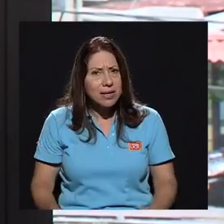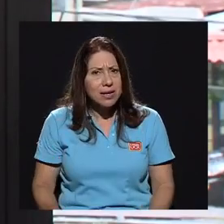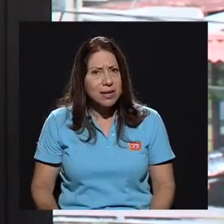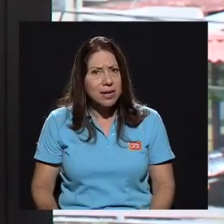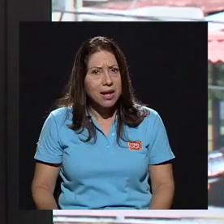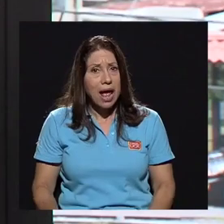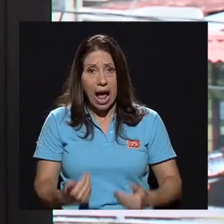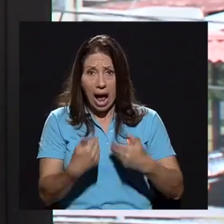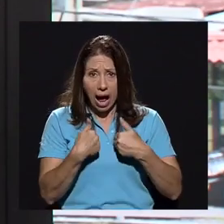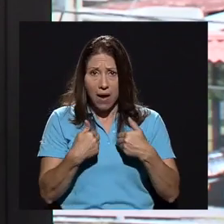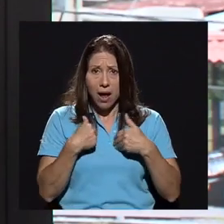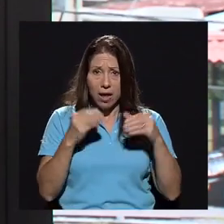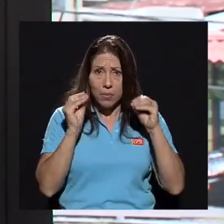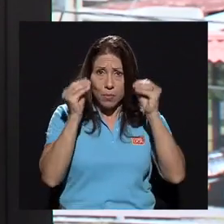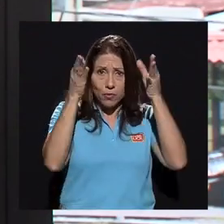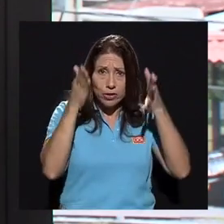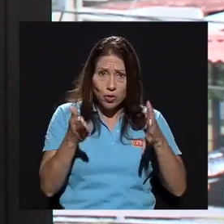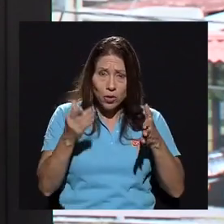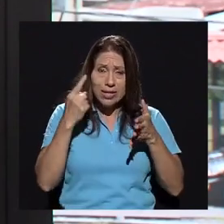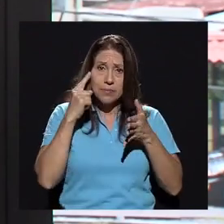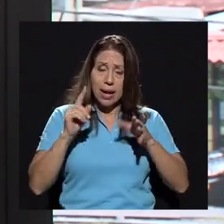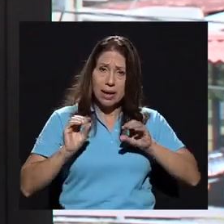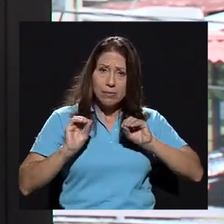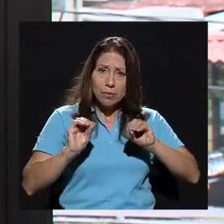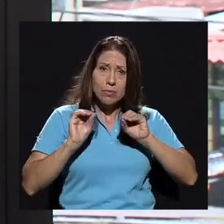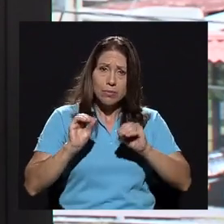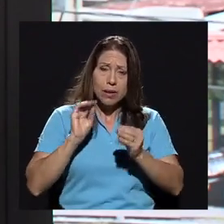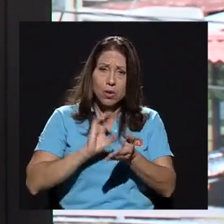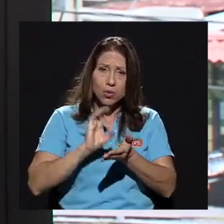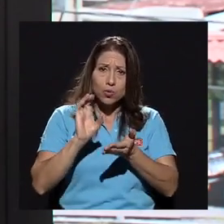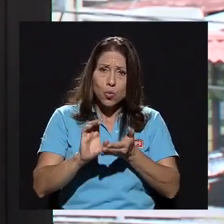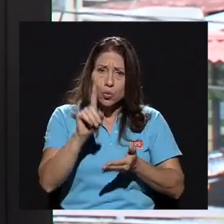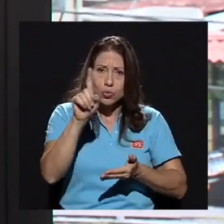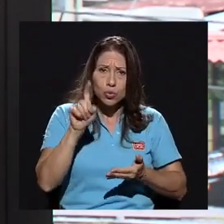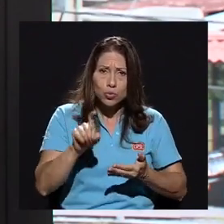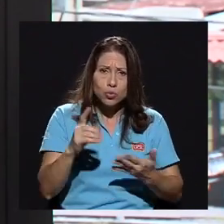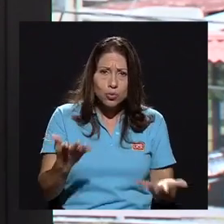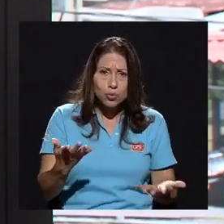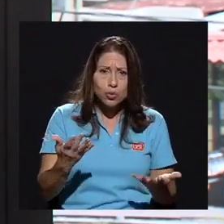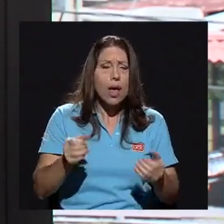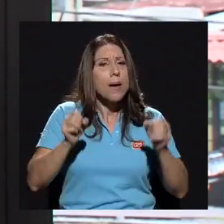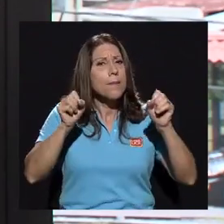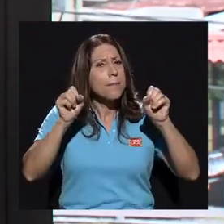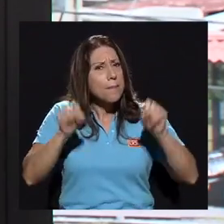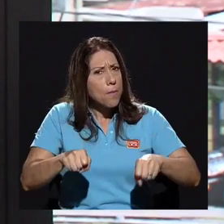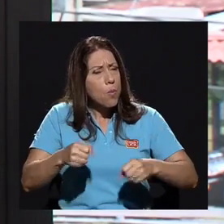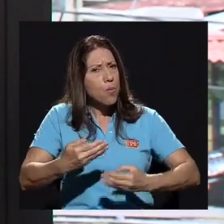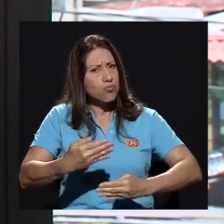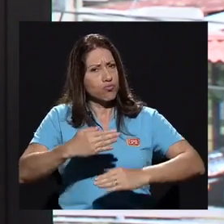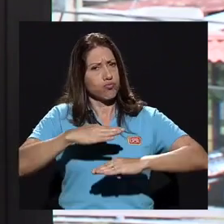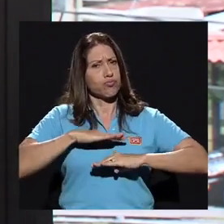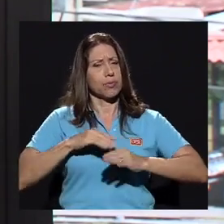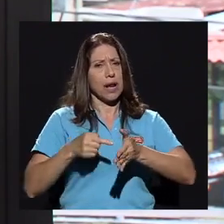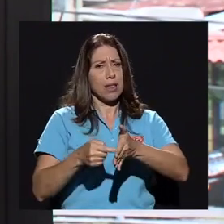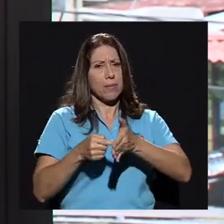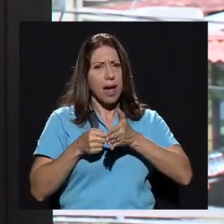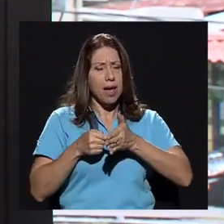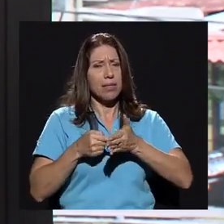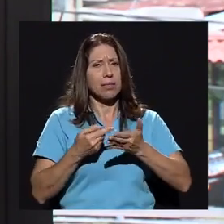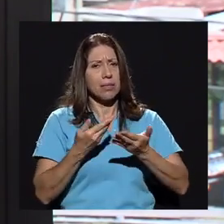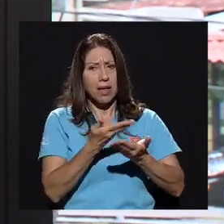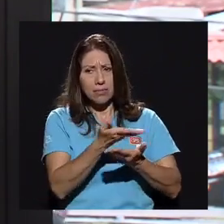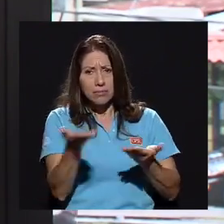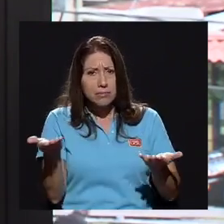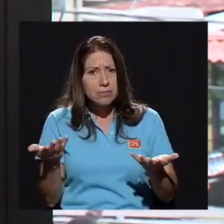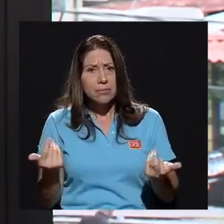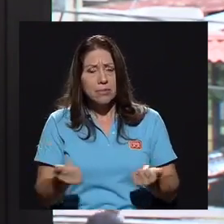Van a haber profesores y profesoras para dar los cursos. Vamos a poder satisfacer la demanda